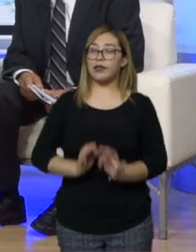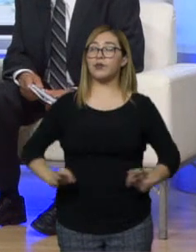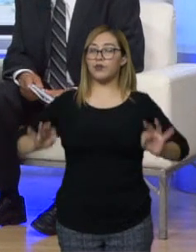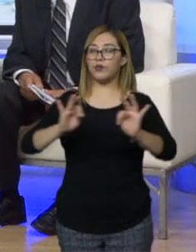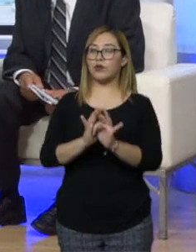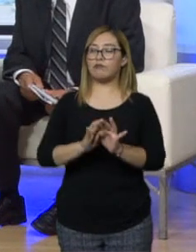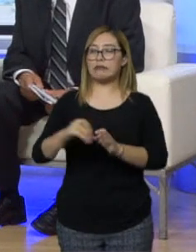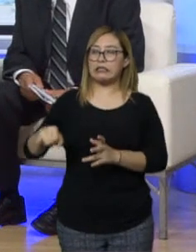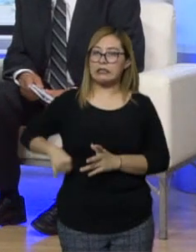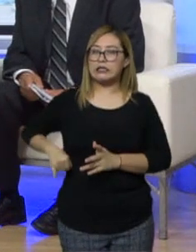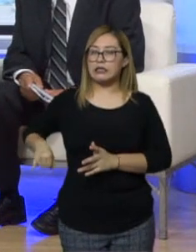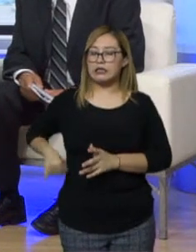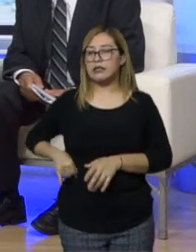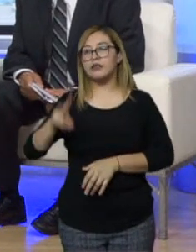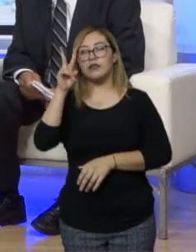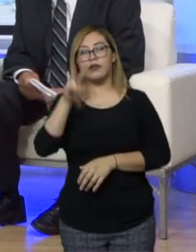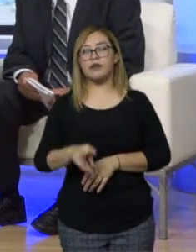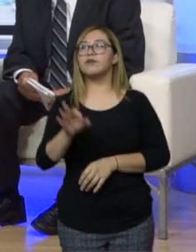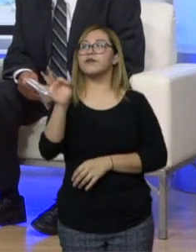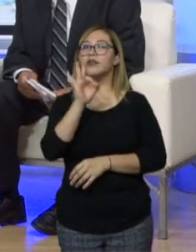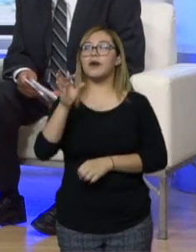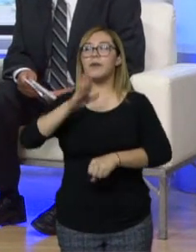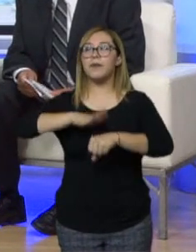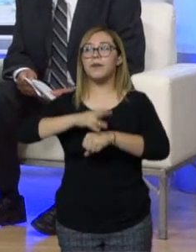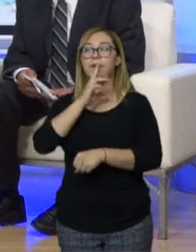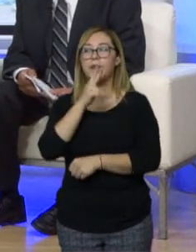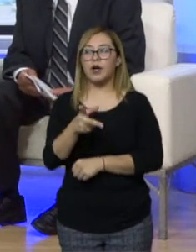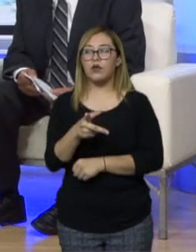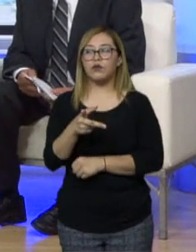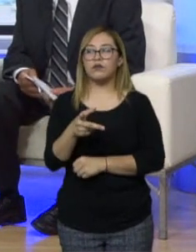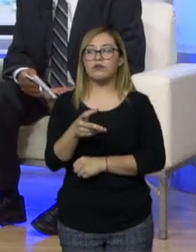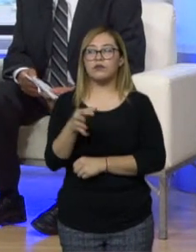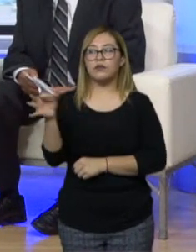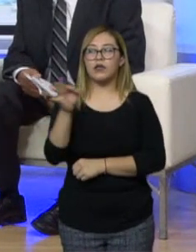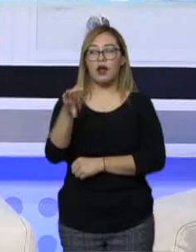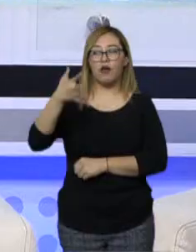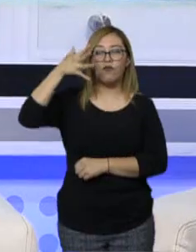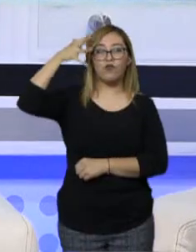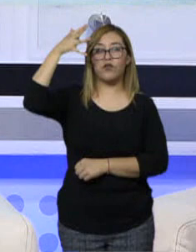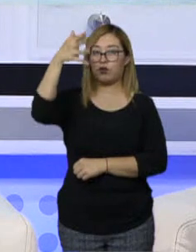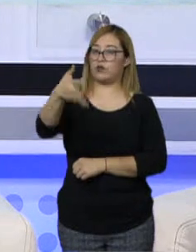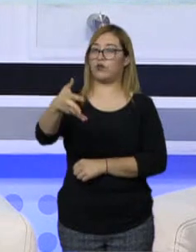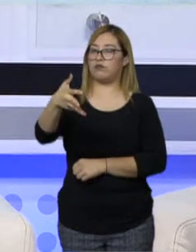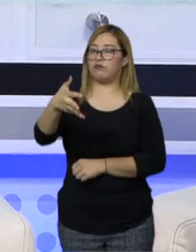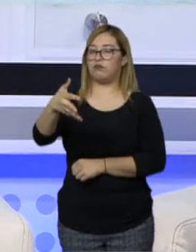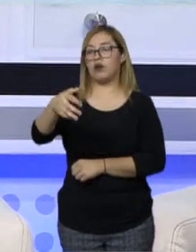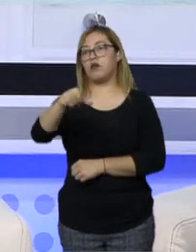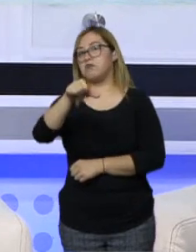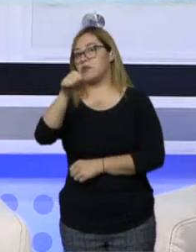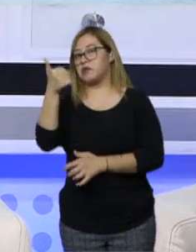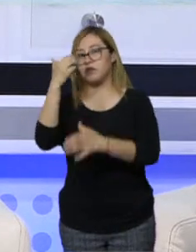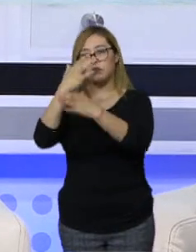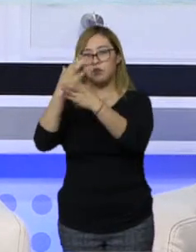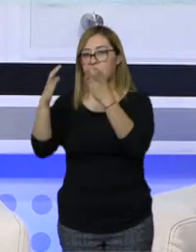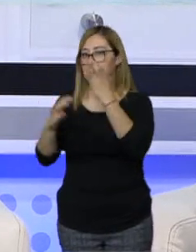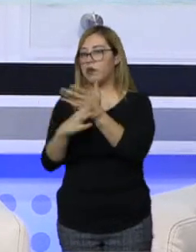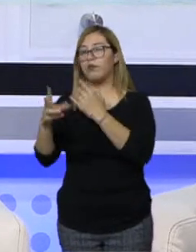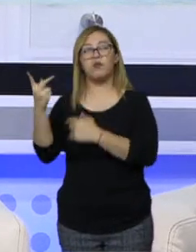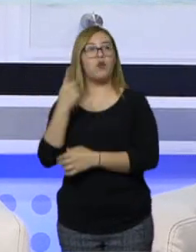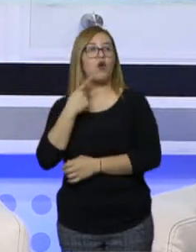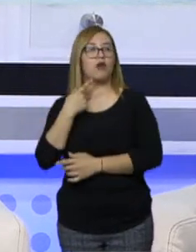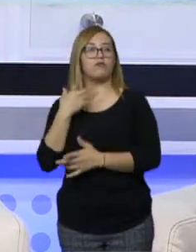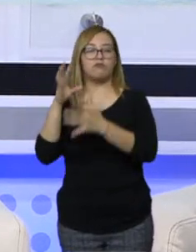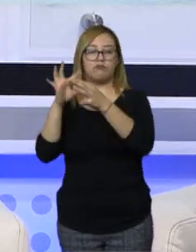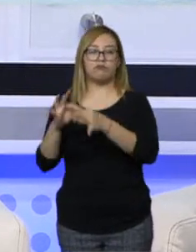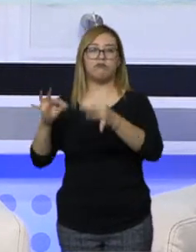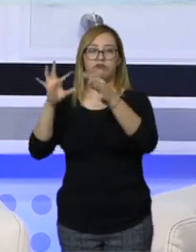clave, que podrían determinar en lo futuro algunas cuestiones políticas, como lo